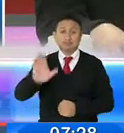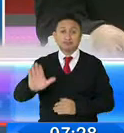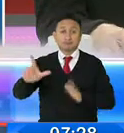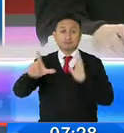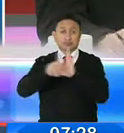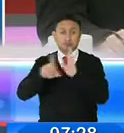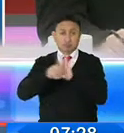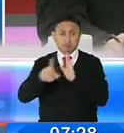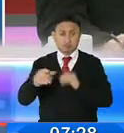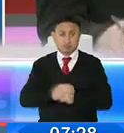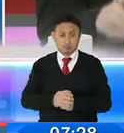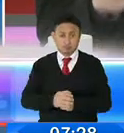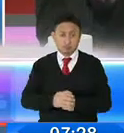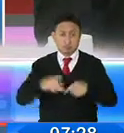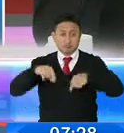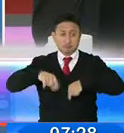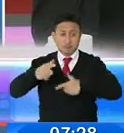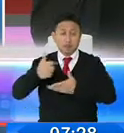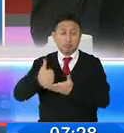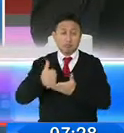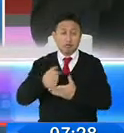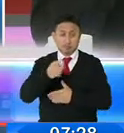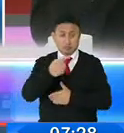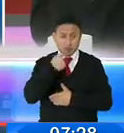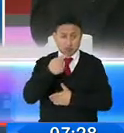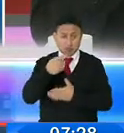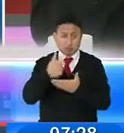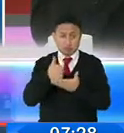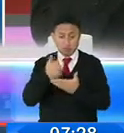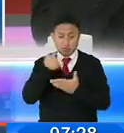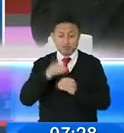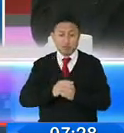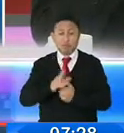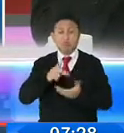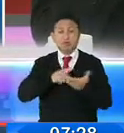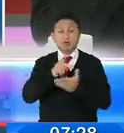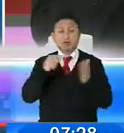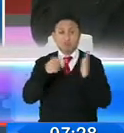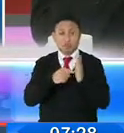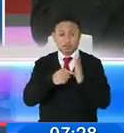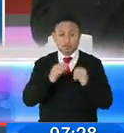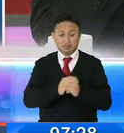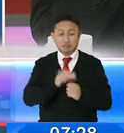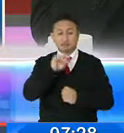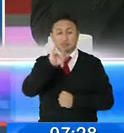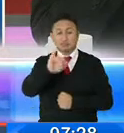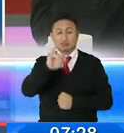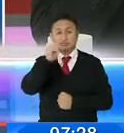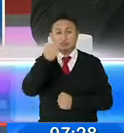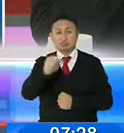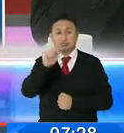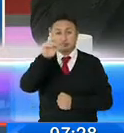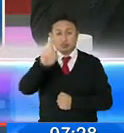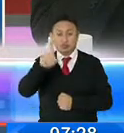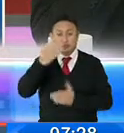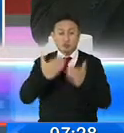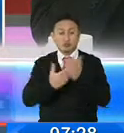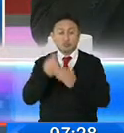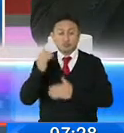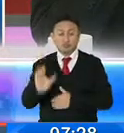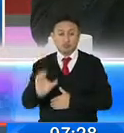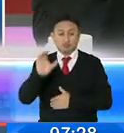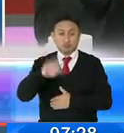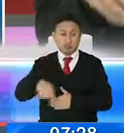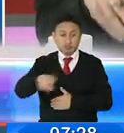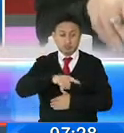establece que esos beneficios que usted indicó, la exoneración del impuesto a la renta del ISD para aquellas nuevas inversiones en